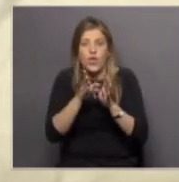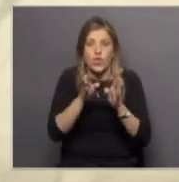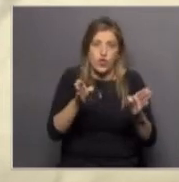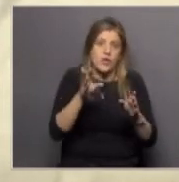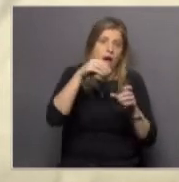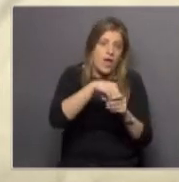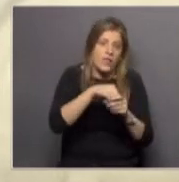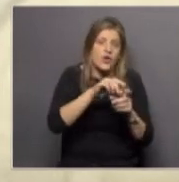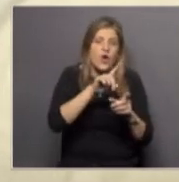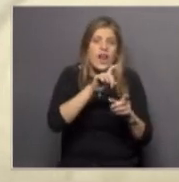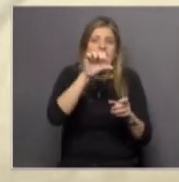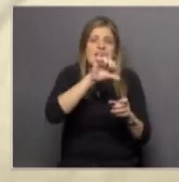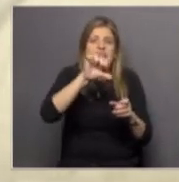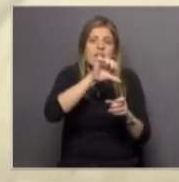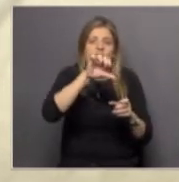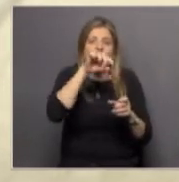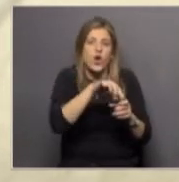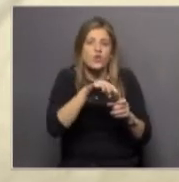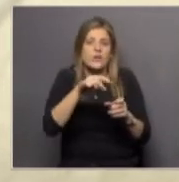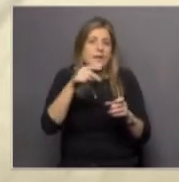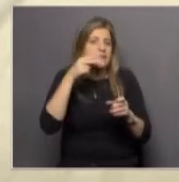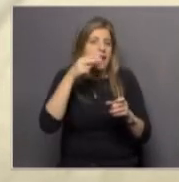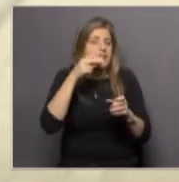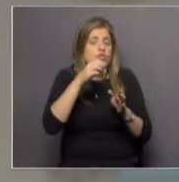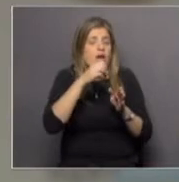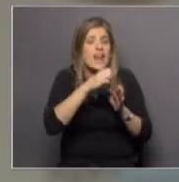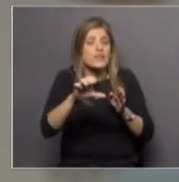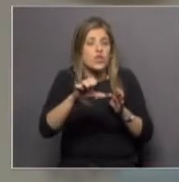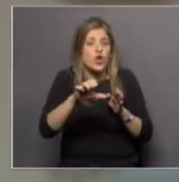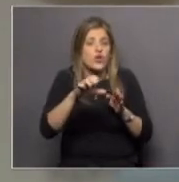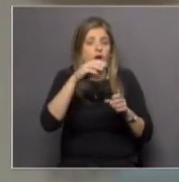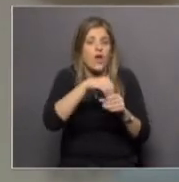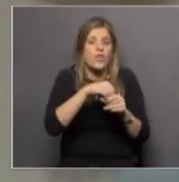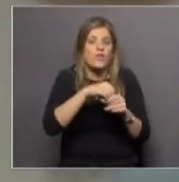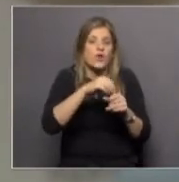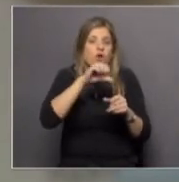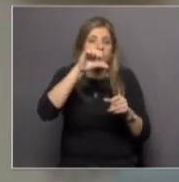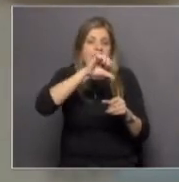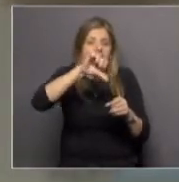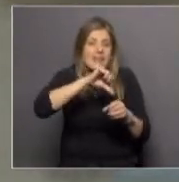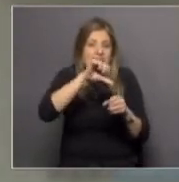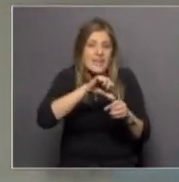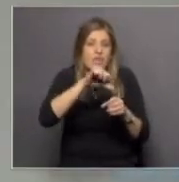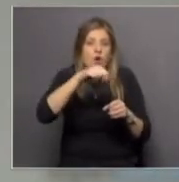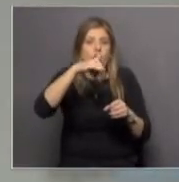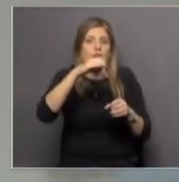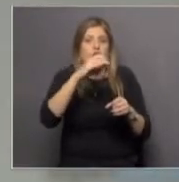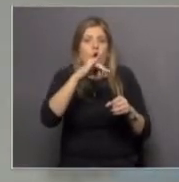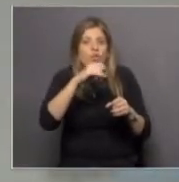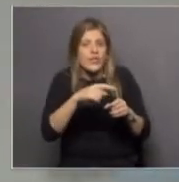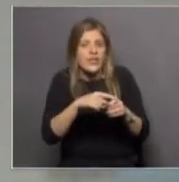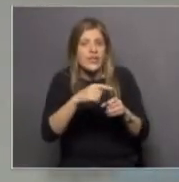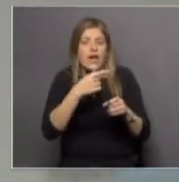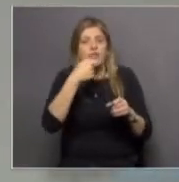líquidos que son los comúnmente llamados cigarrillos electrónicos y esos líquidos pueden contener o no nicotina y